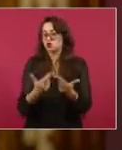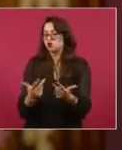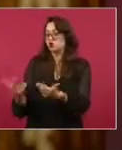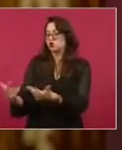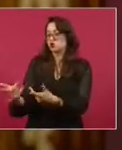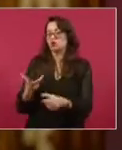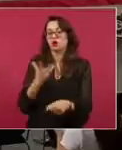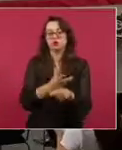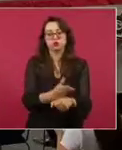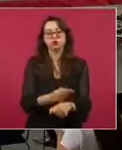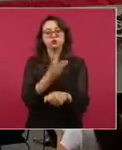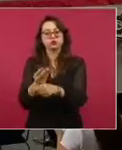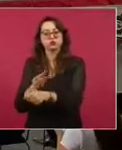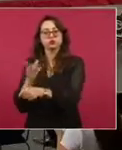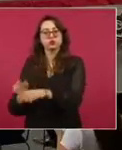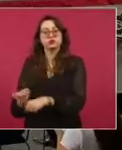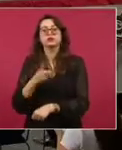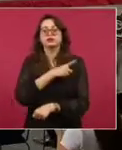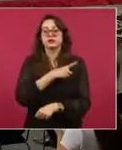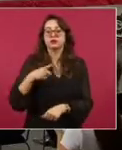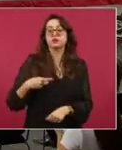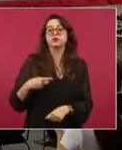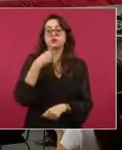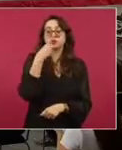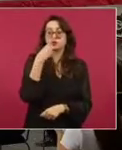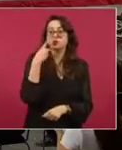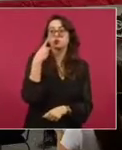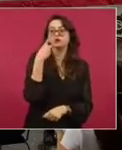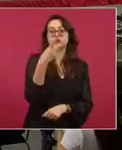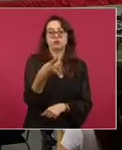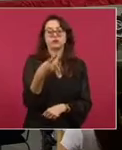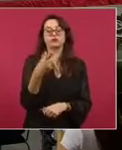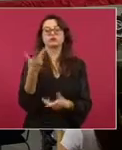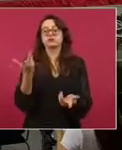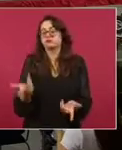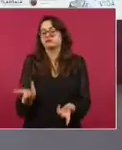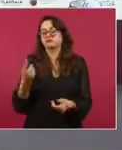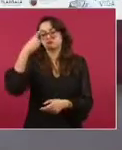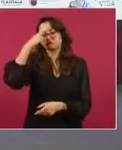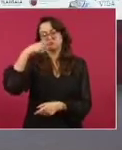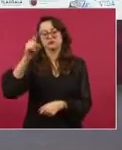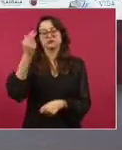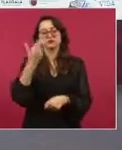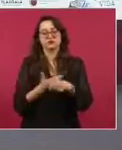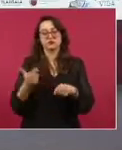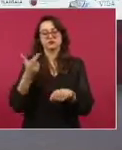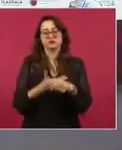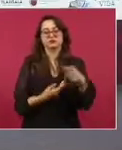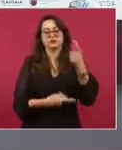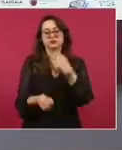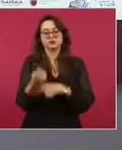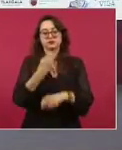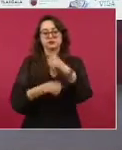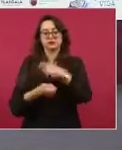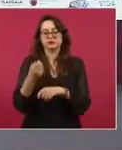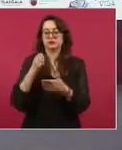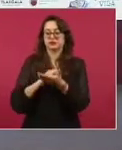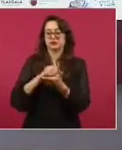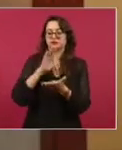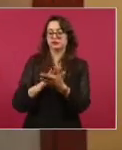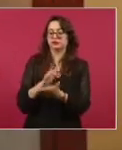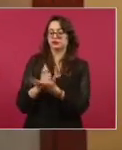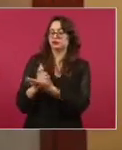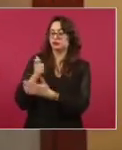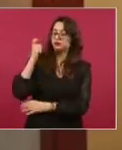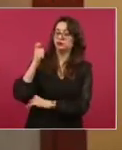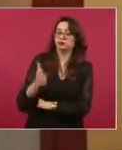avenidas. Hay que decir que solamente se tiene que hacer el trámite para capturar la cita y pagar dos mil